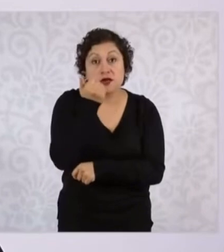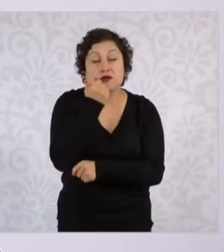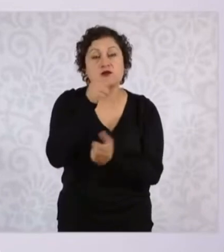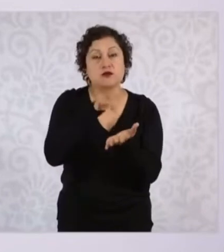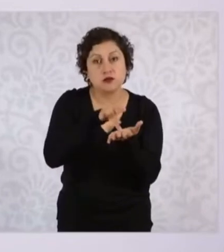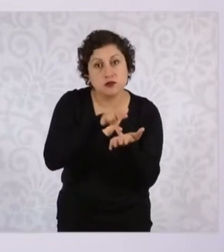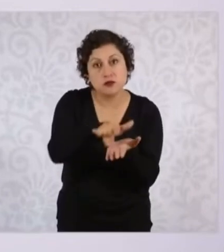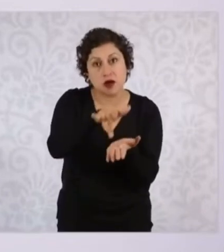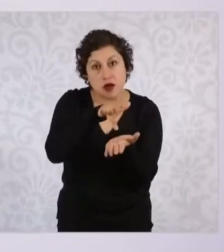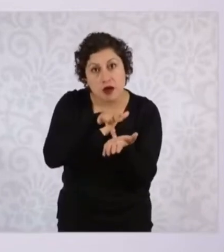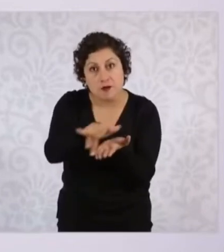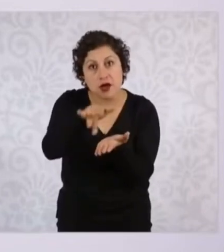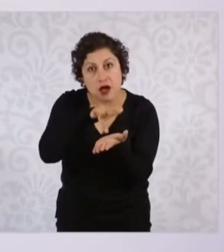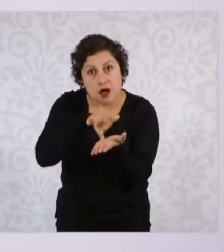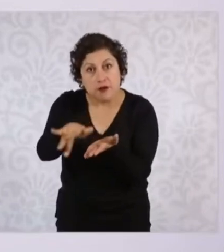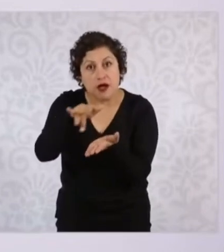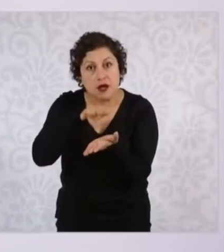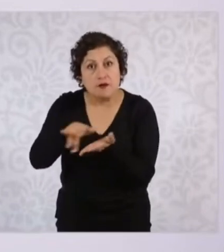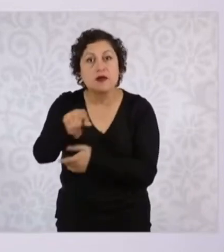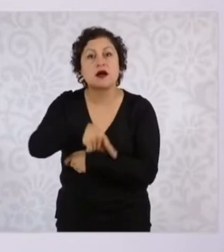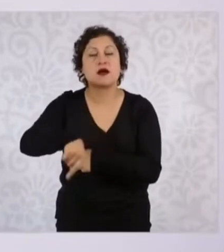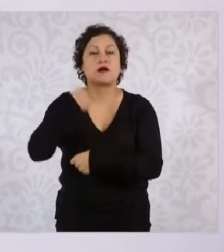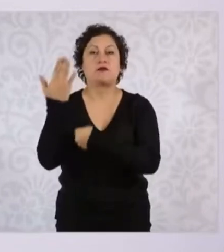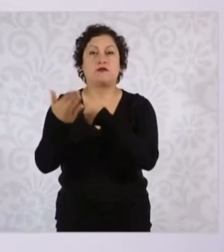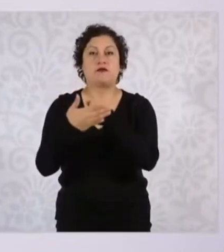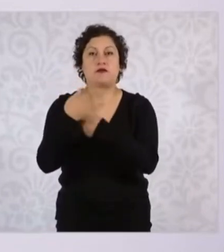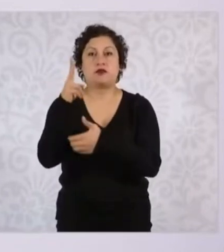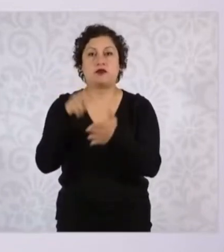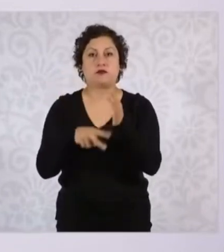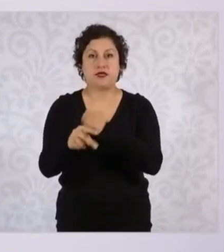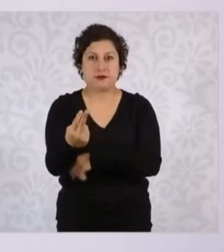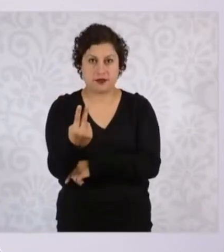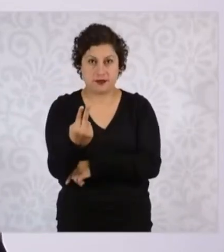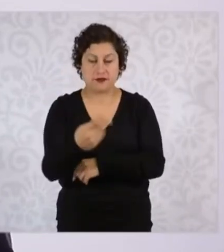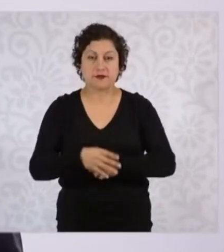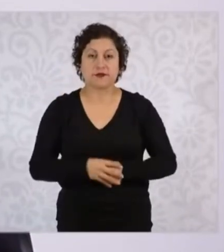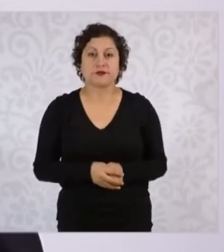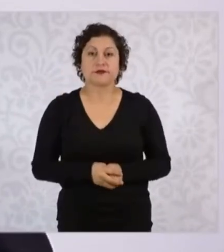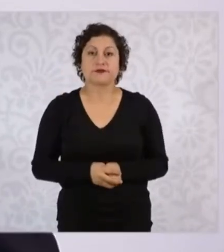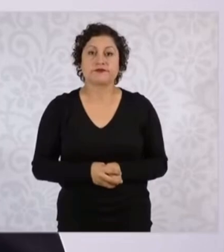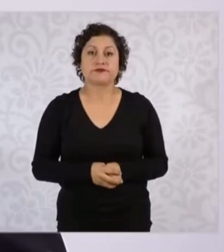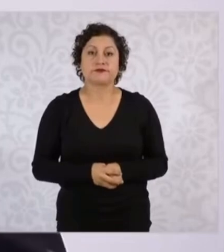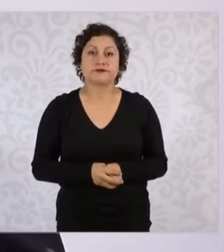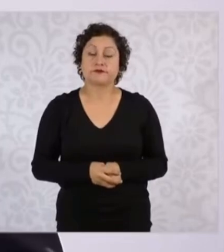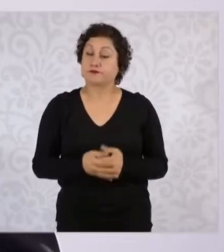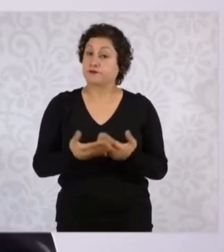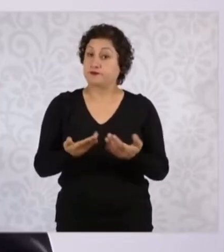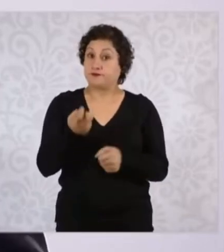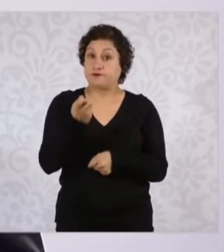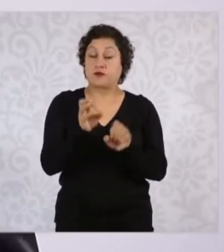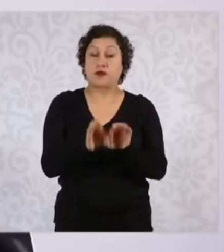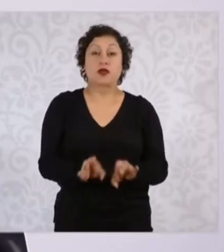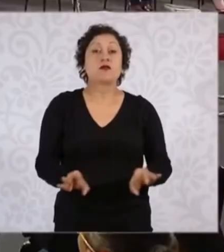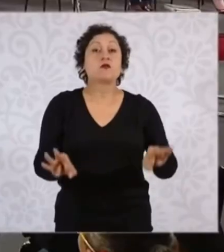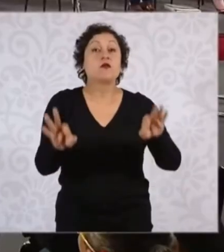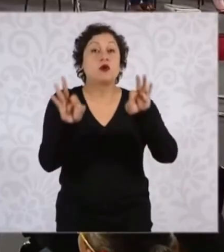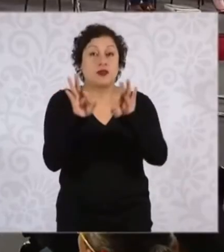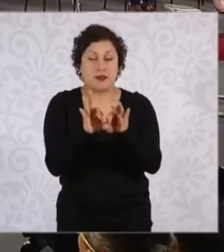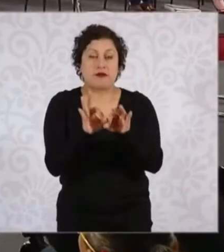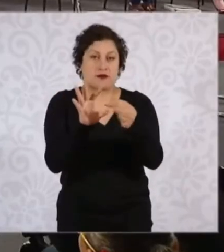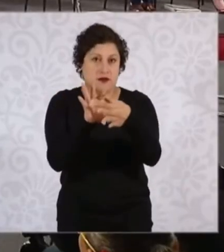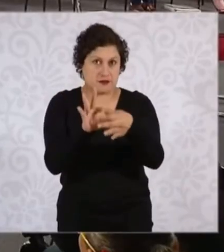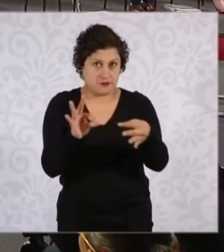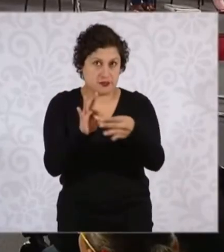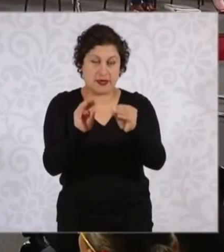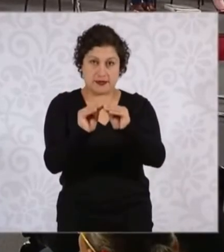con una beca en el 2025. Es importante decir cómo